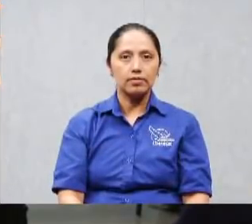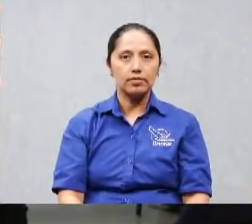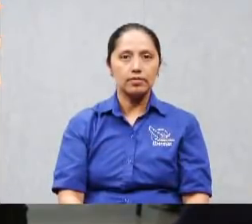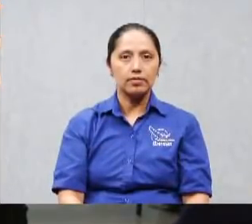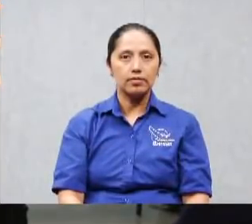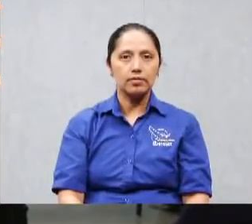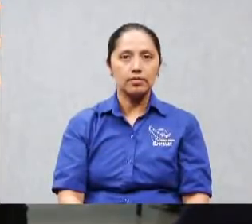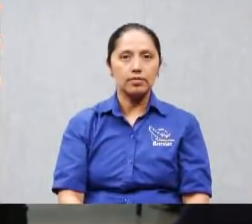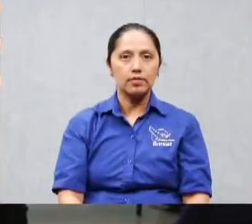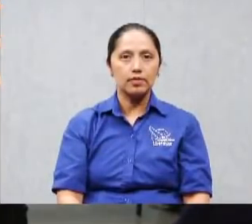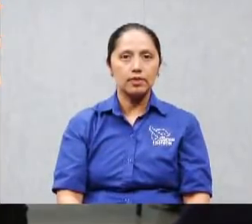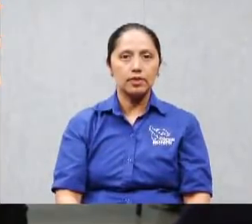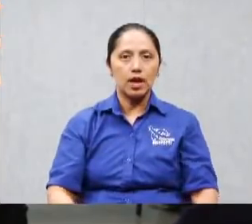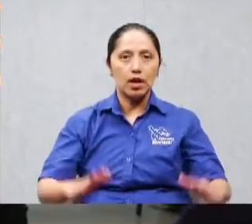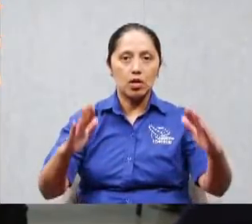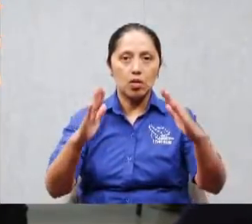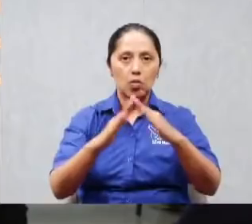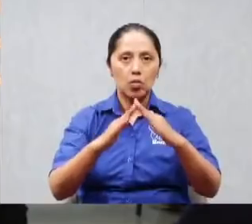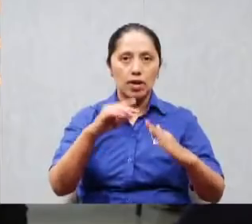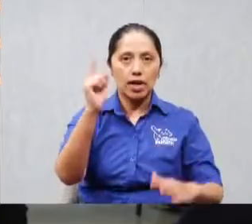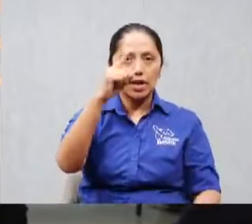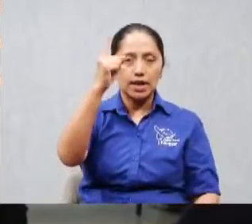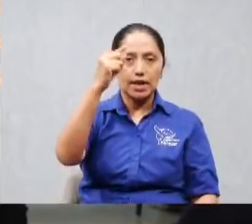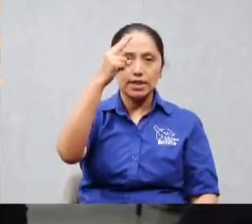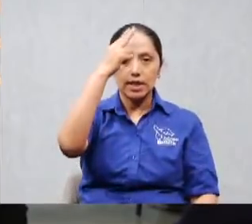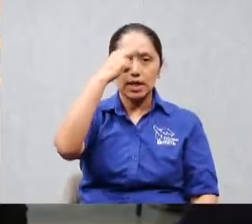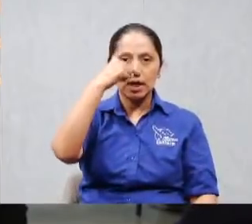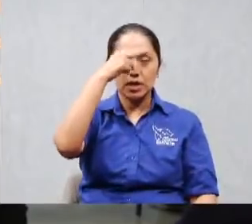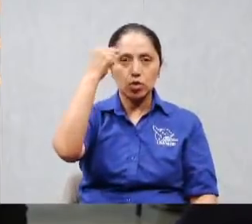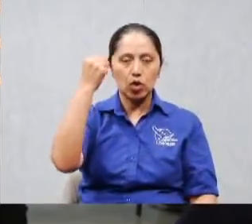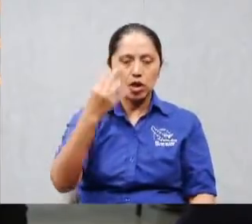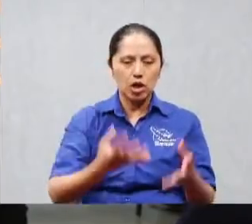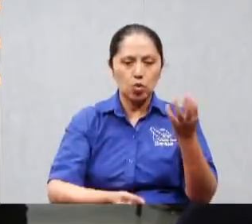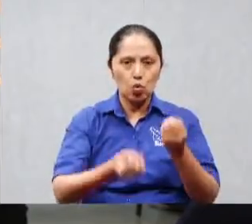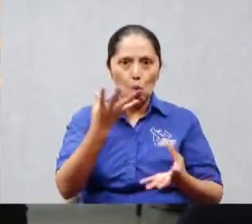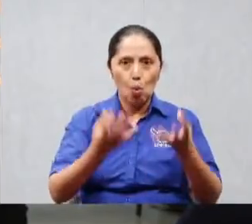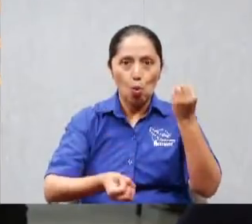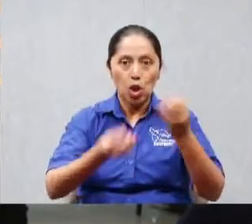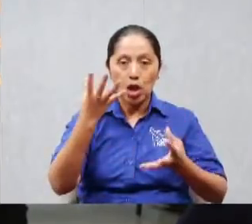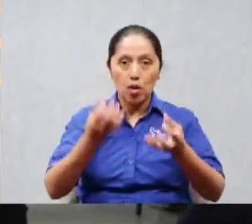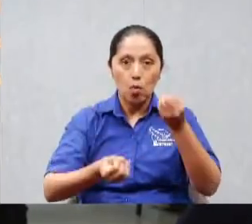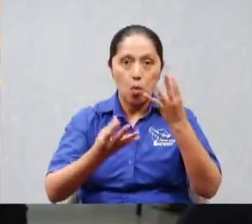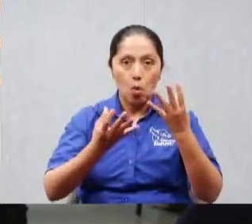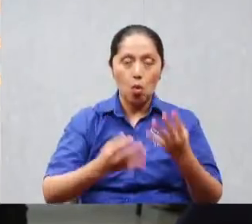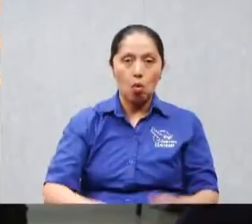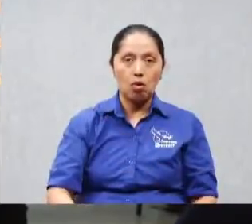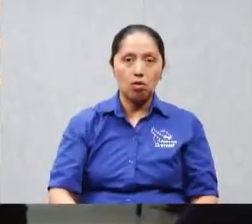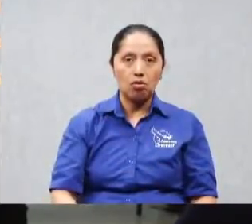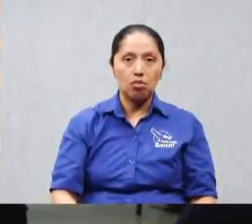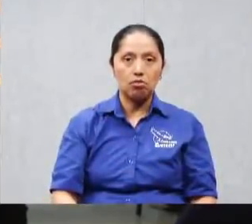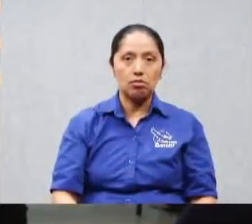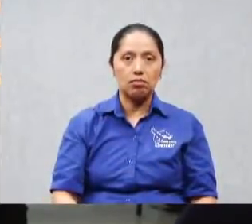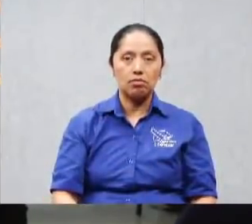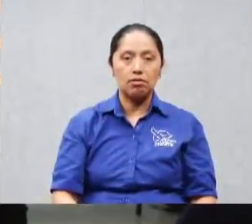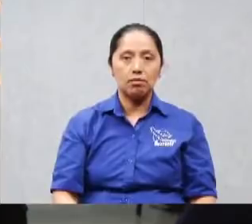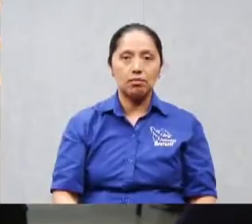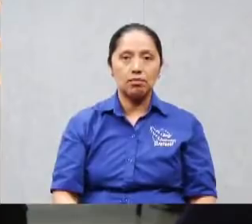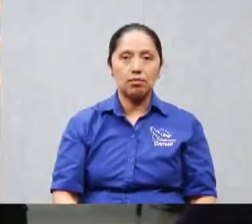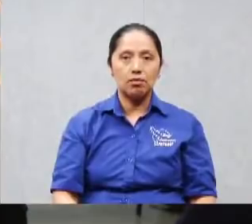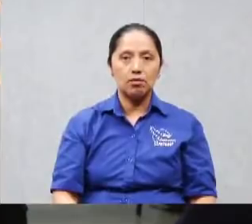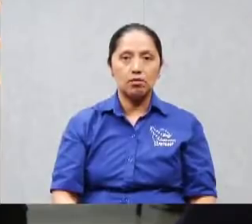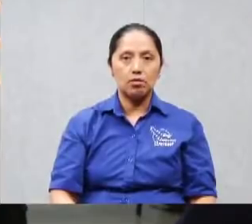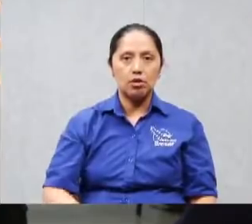la catedral de Notre Dame ahí en Francia y entonces un